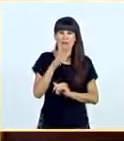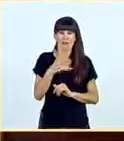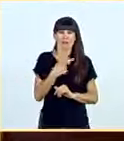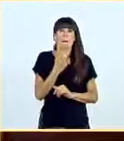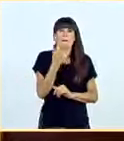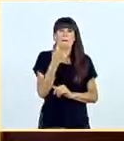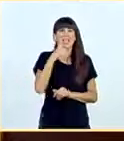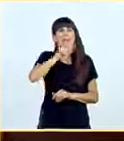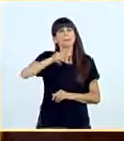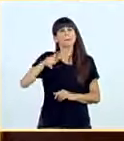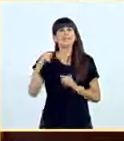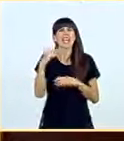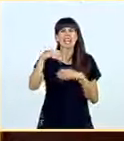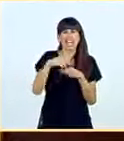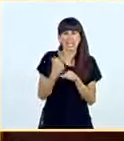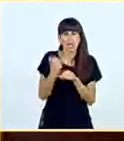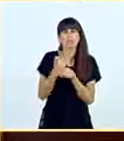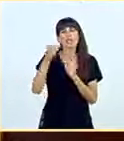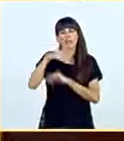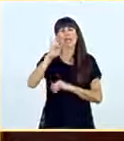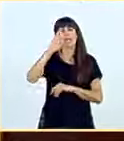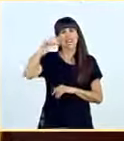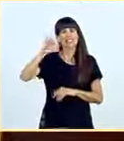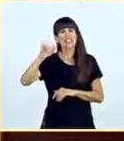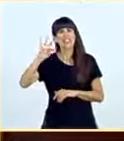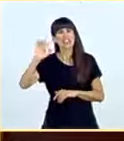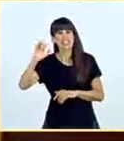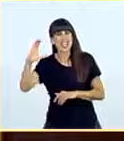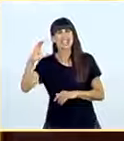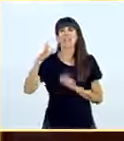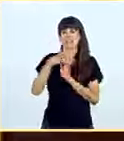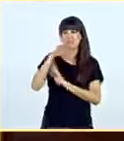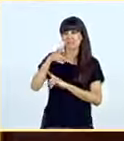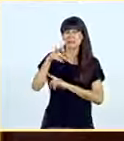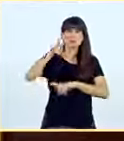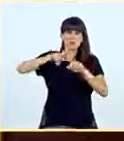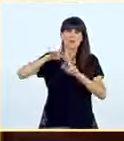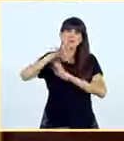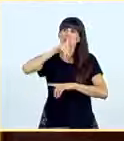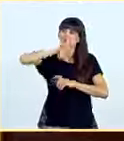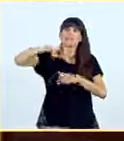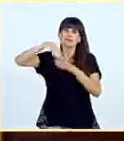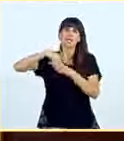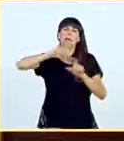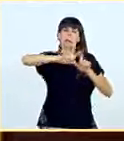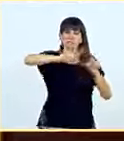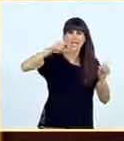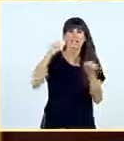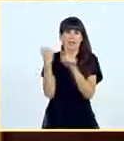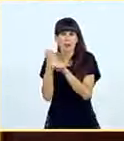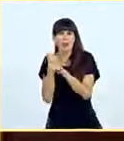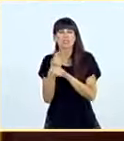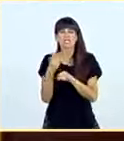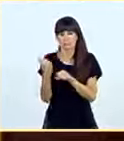interinos ni del famoso contrato de Traxatec, por causar problemas a todos los implicados, empresarios, trabajadores,